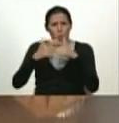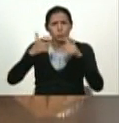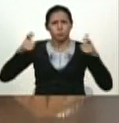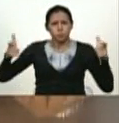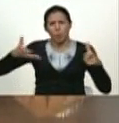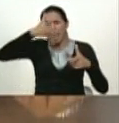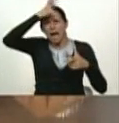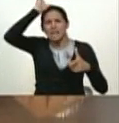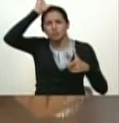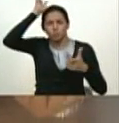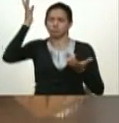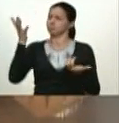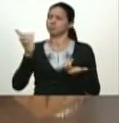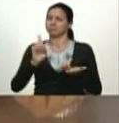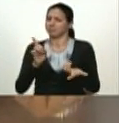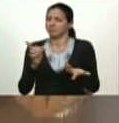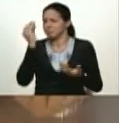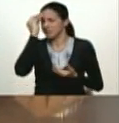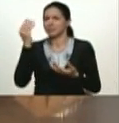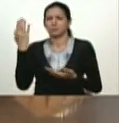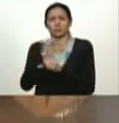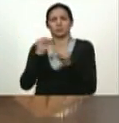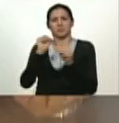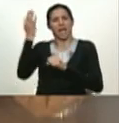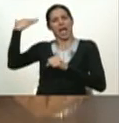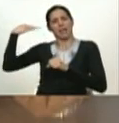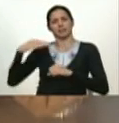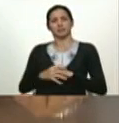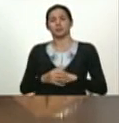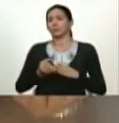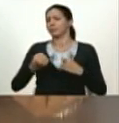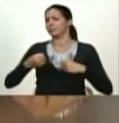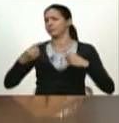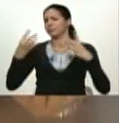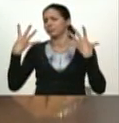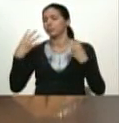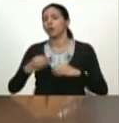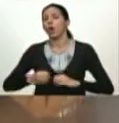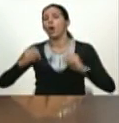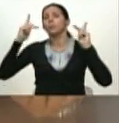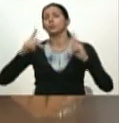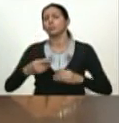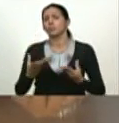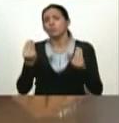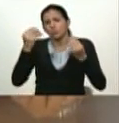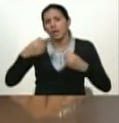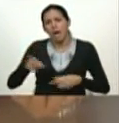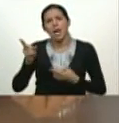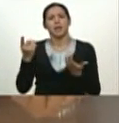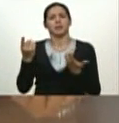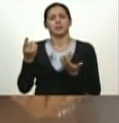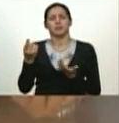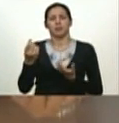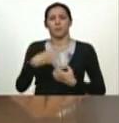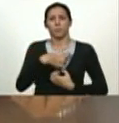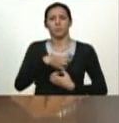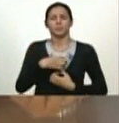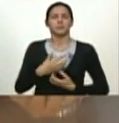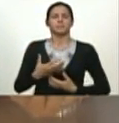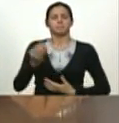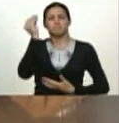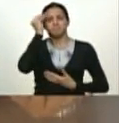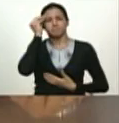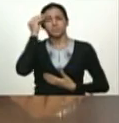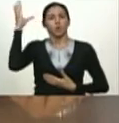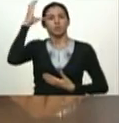y hay mil opciones en la agricultura urbana para abrirle espacio a una cultura mira que desde el punto de vista espiritual y